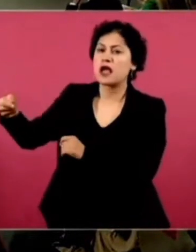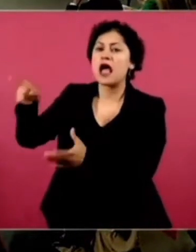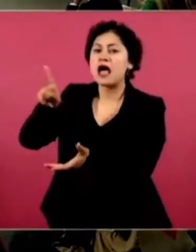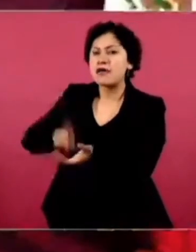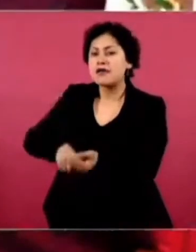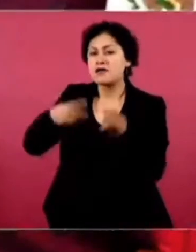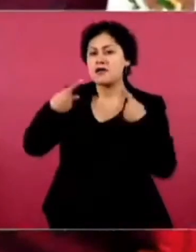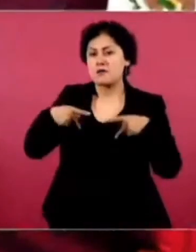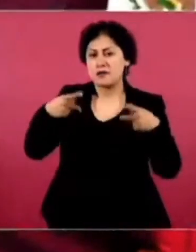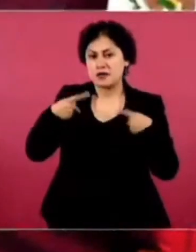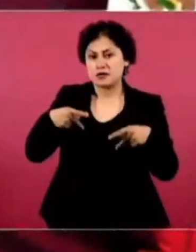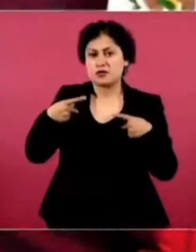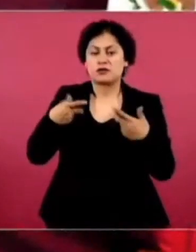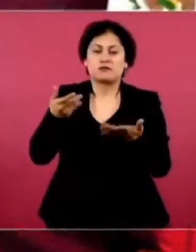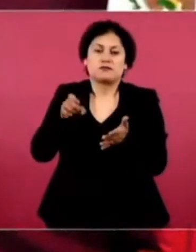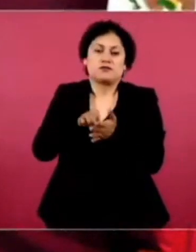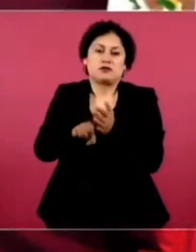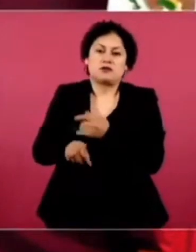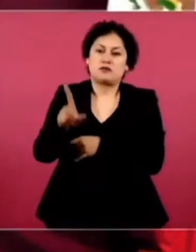En el Poder Judicial.